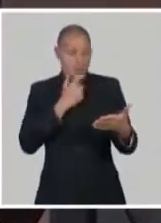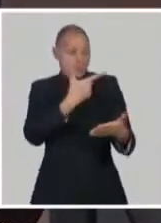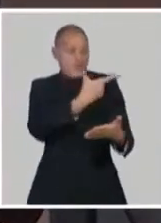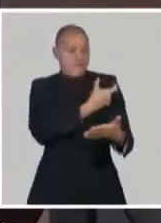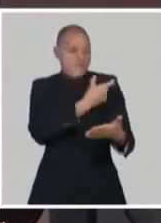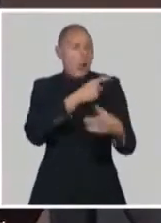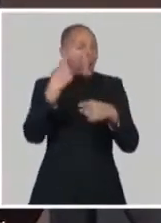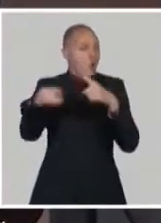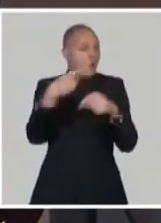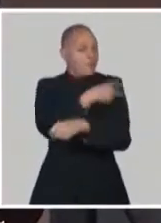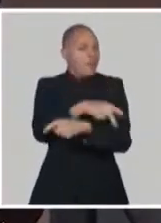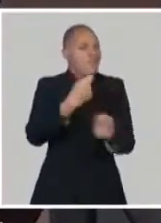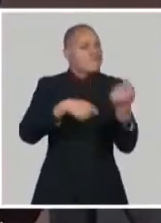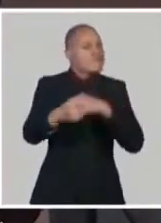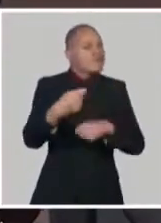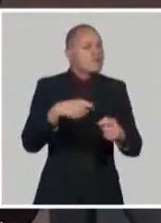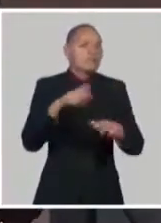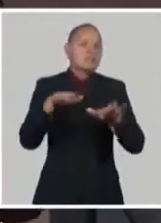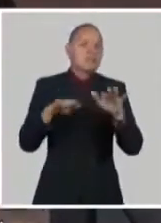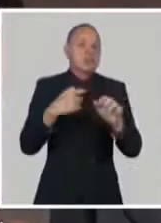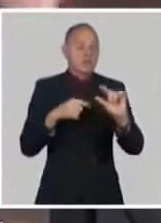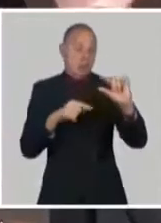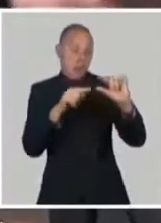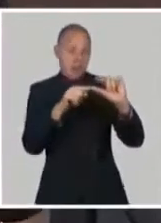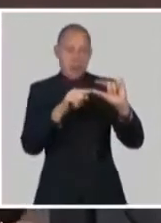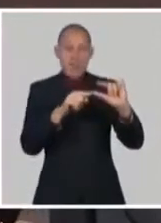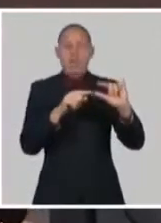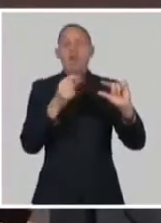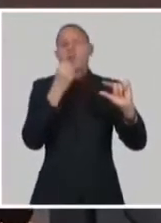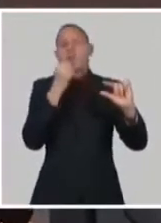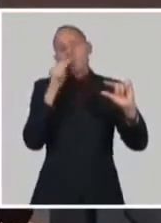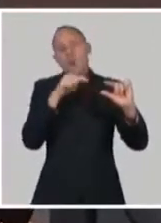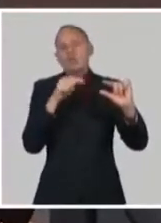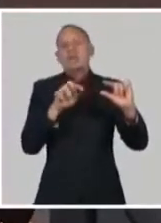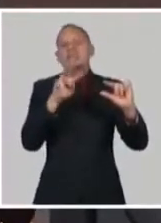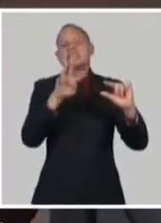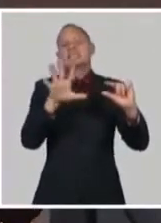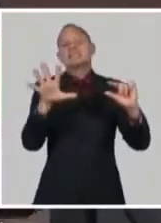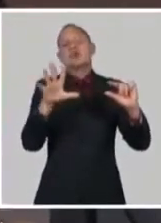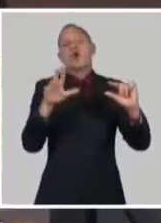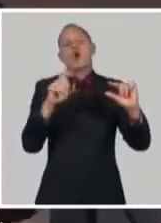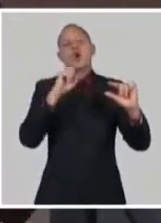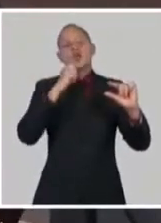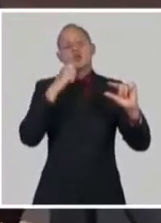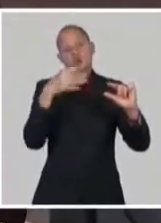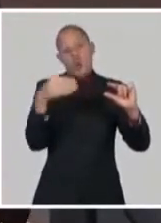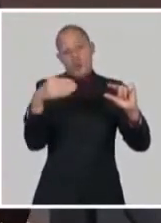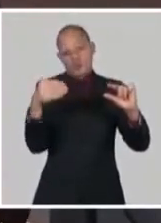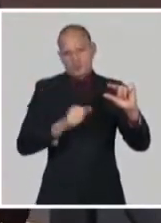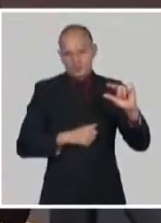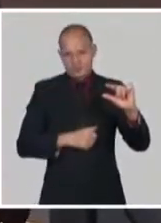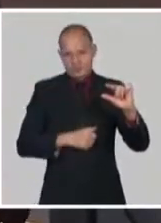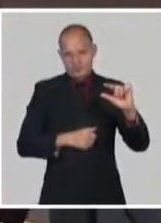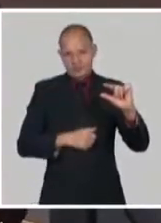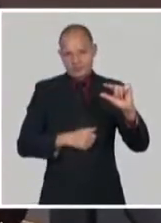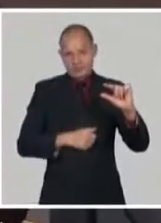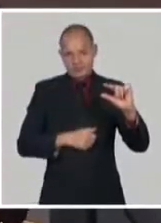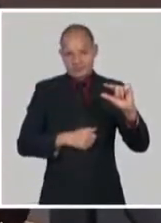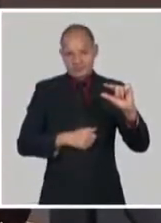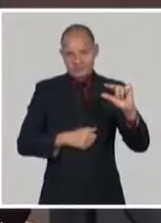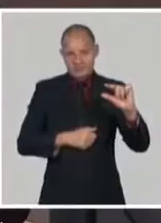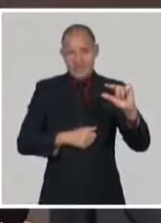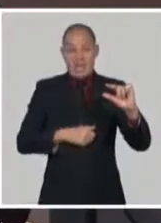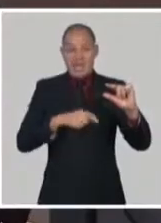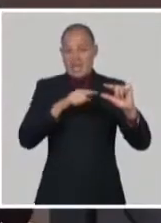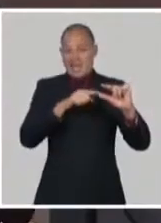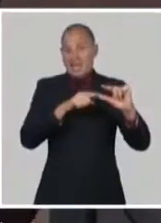entre 35 dólares una dosis. Digamos, ya en compras públicas, en grandes cantidades, porque el precio cuando se aplica a una clínica